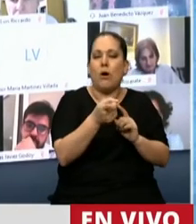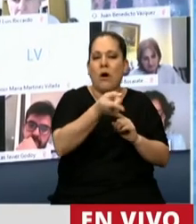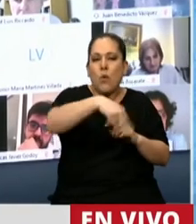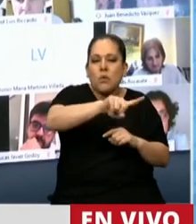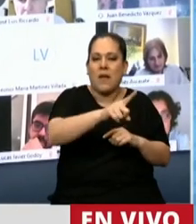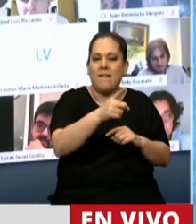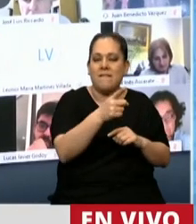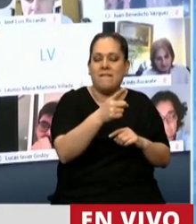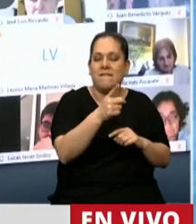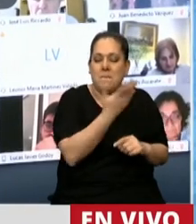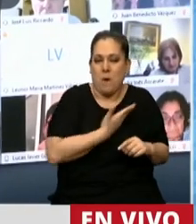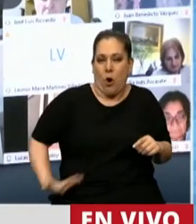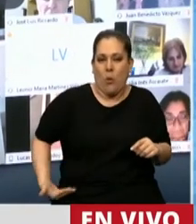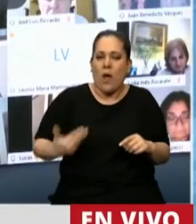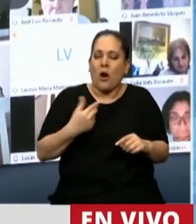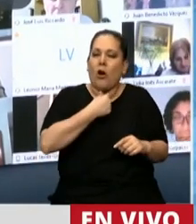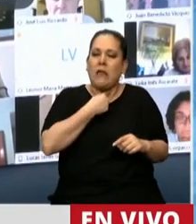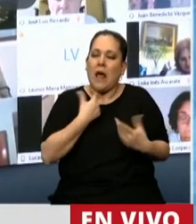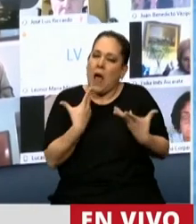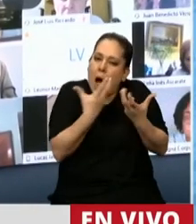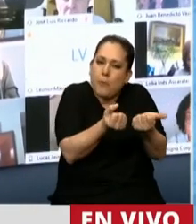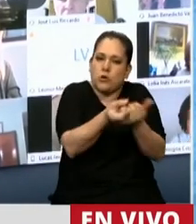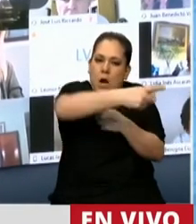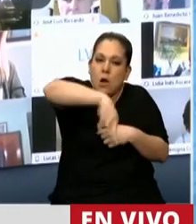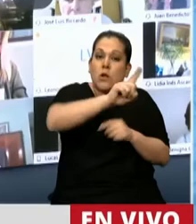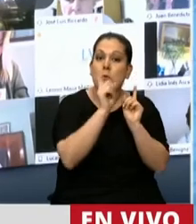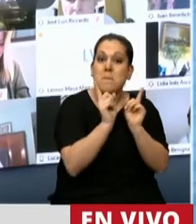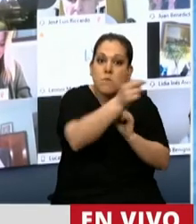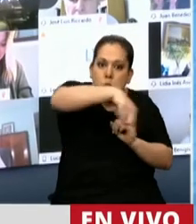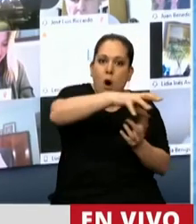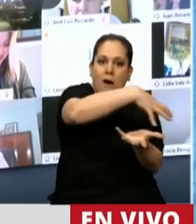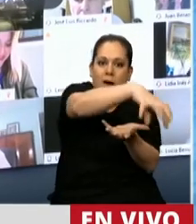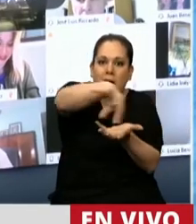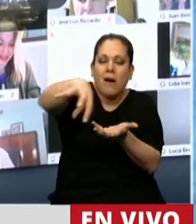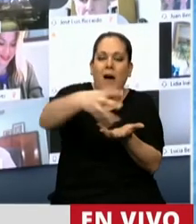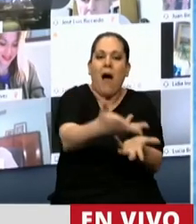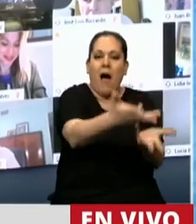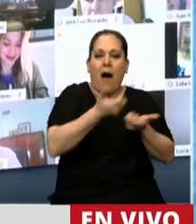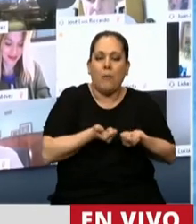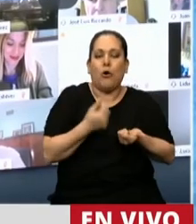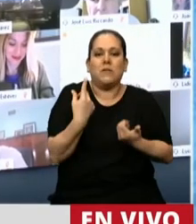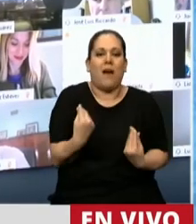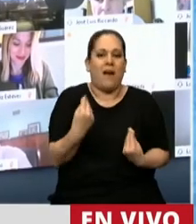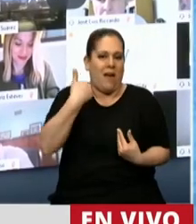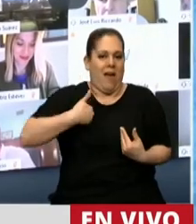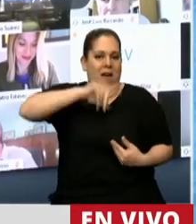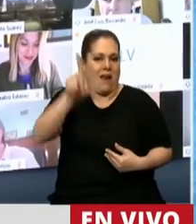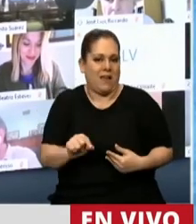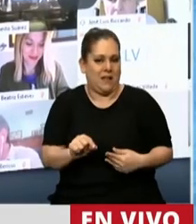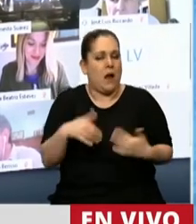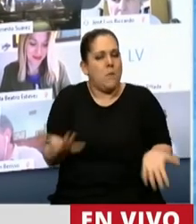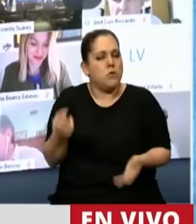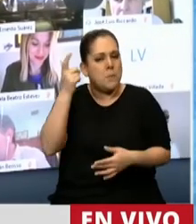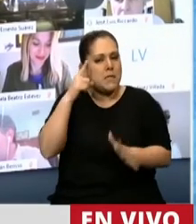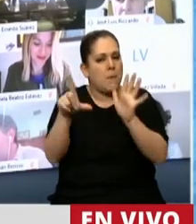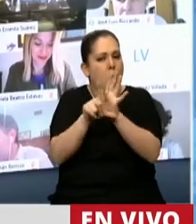que tiene nuestro gobierno en apostar a ustedes, porque ustedes están apostando también a nuestro país. Y por eso es una ley que es justa